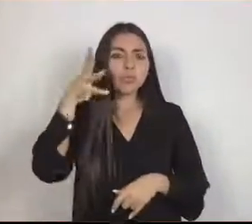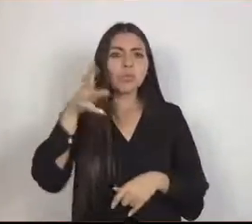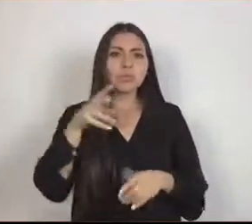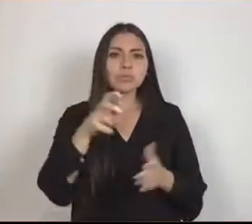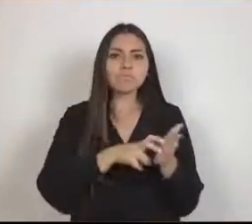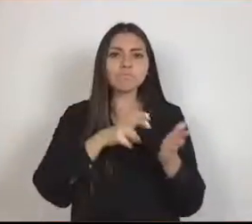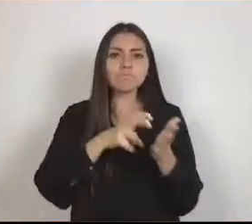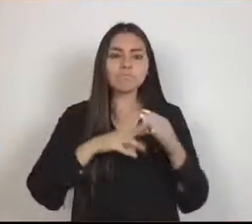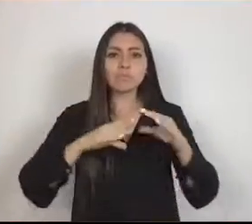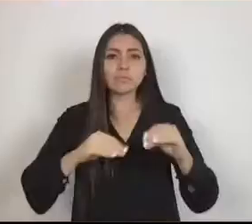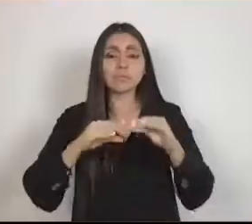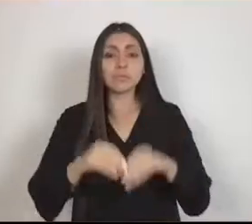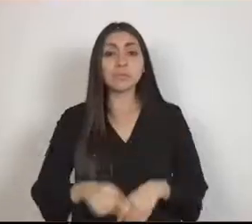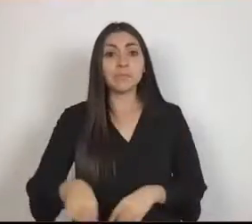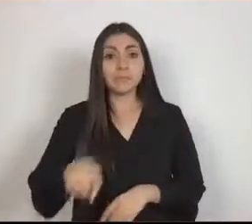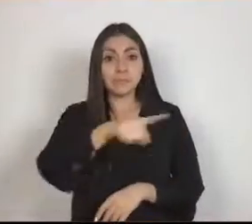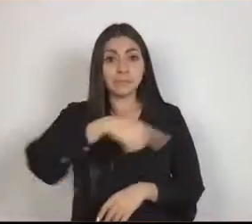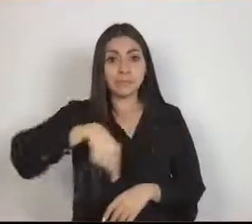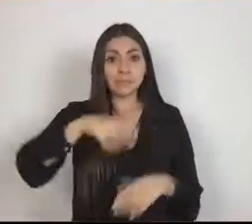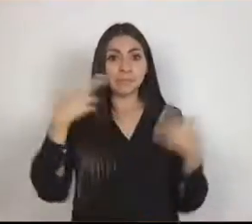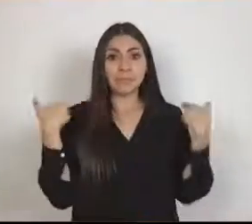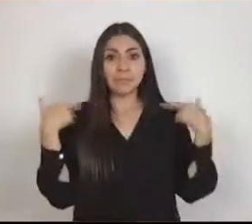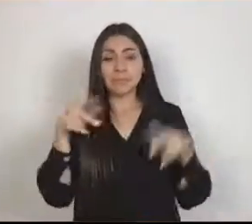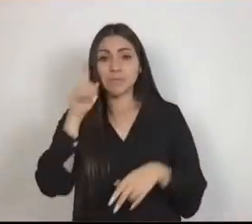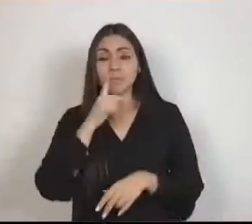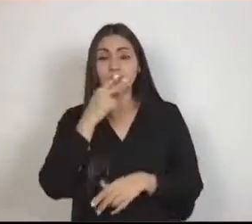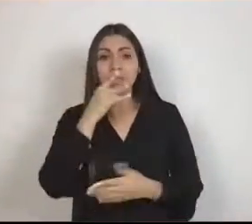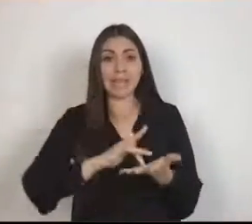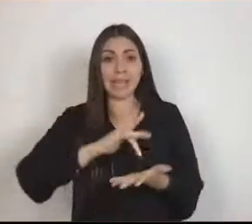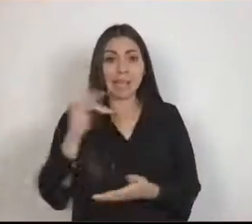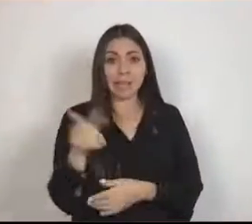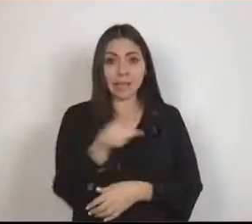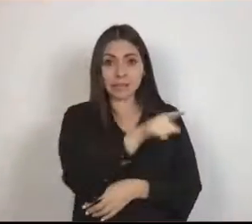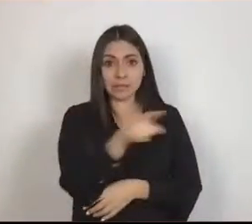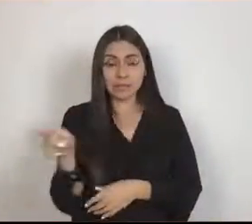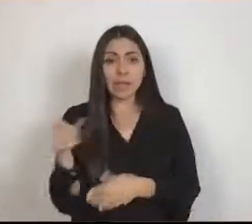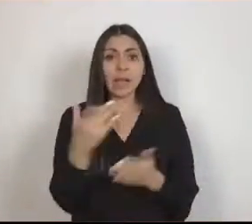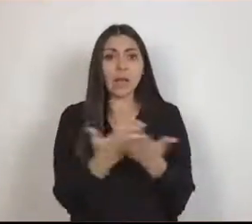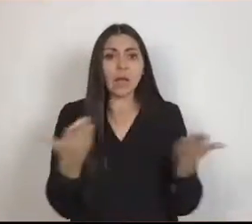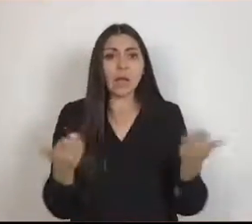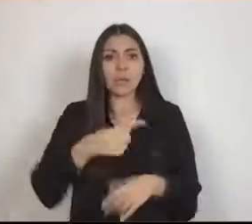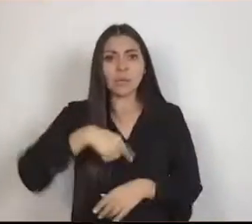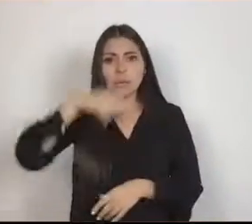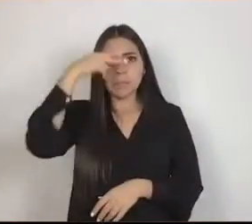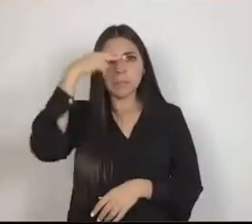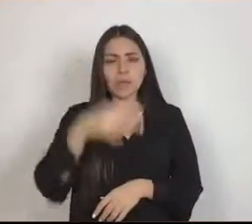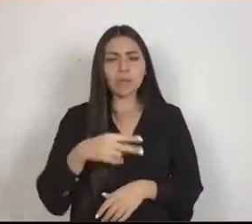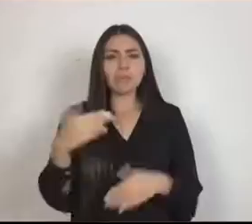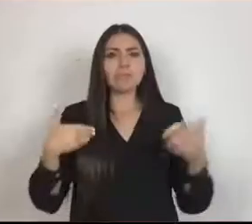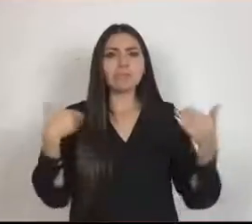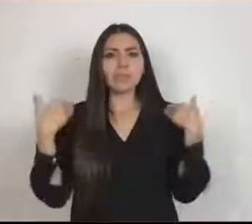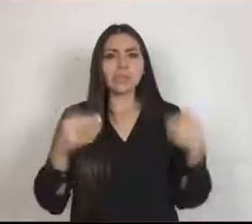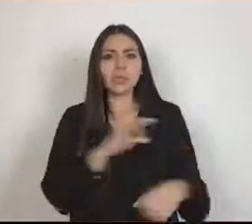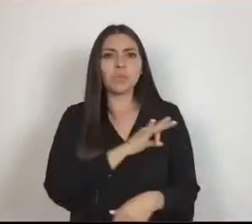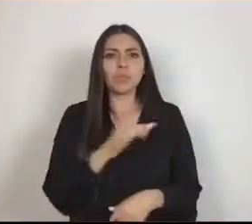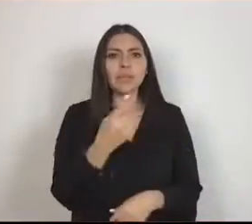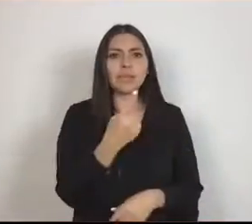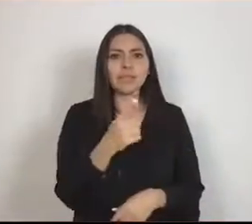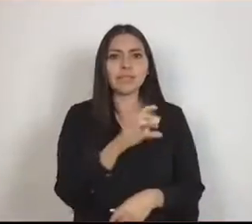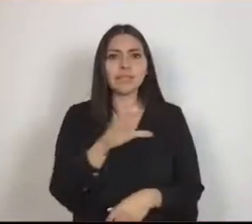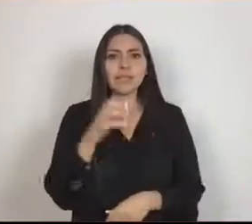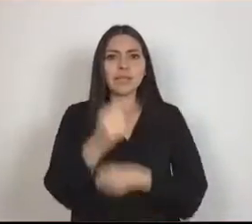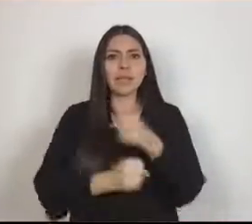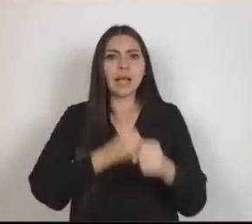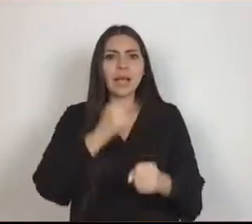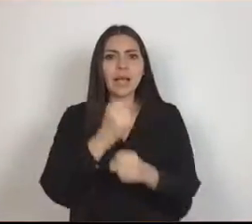ustedes, maestras y maestros, hoy los mexicanos podemos celebrar 100 años de la creación de la Secretaría de